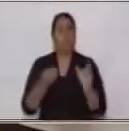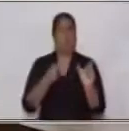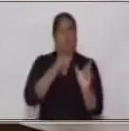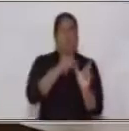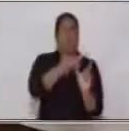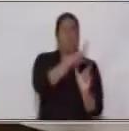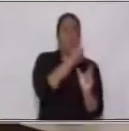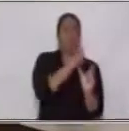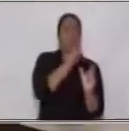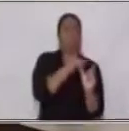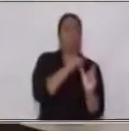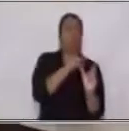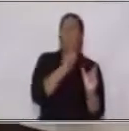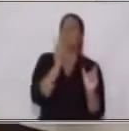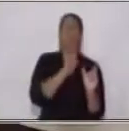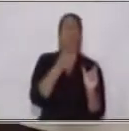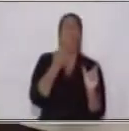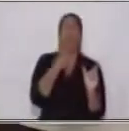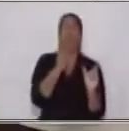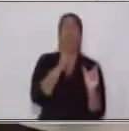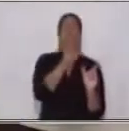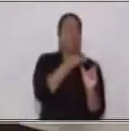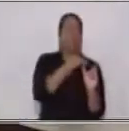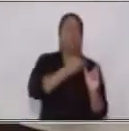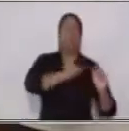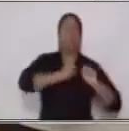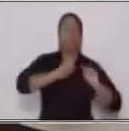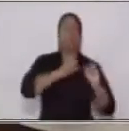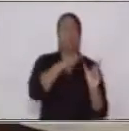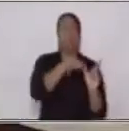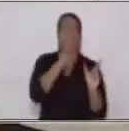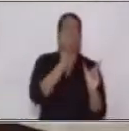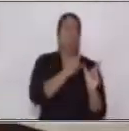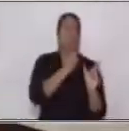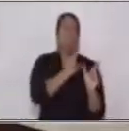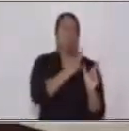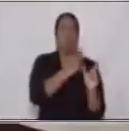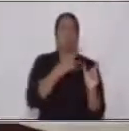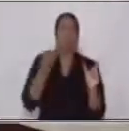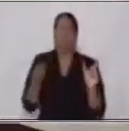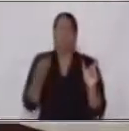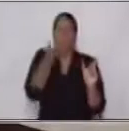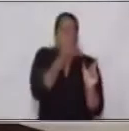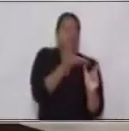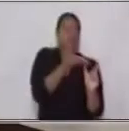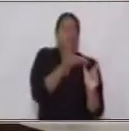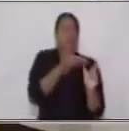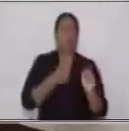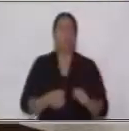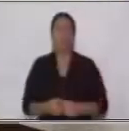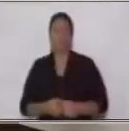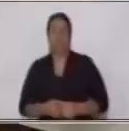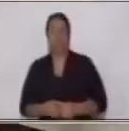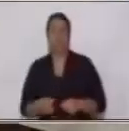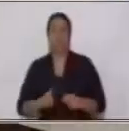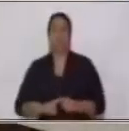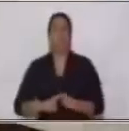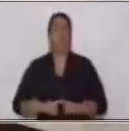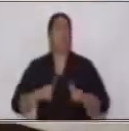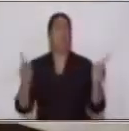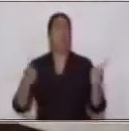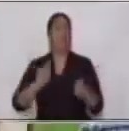realiza la acción sino quien la recibe en este caso. Cambia la estructura. Por ejemplo